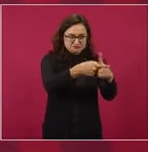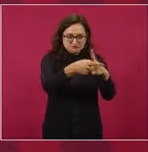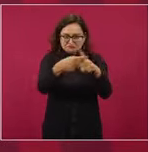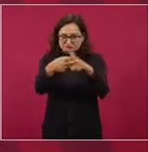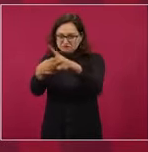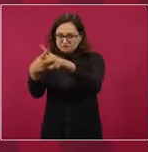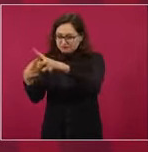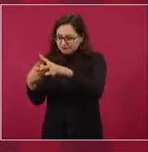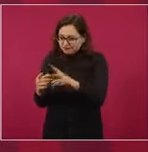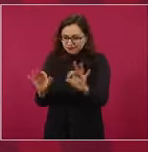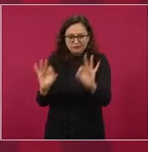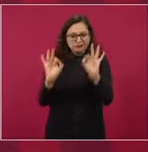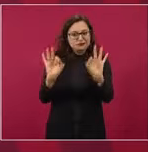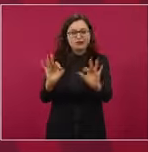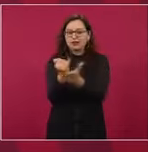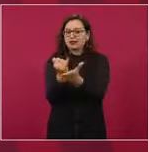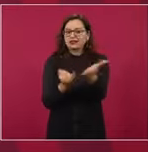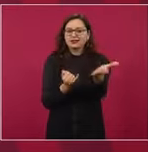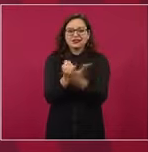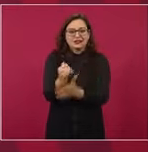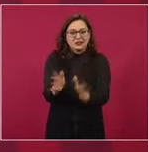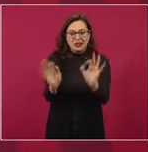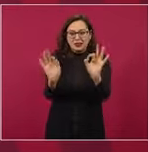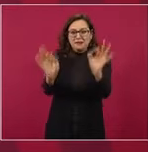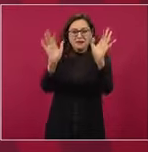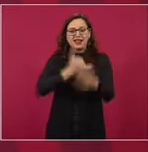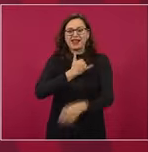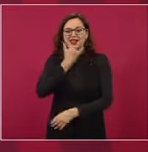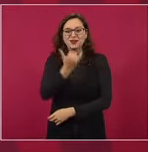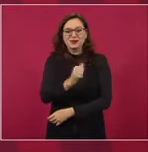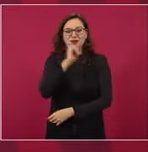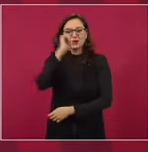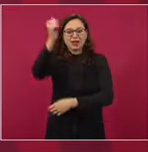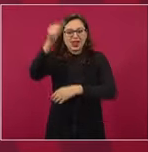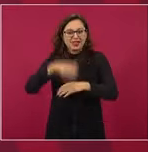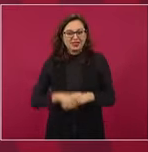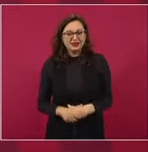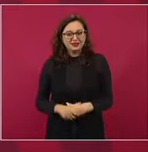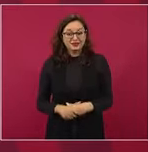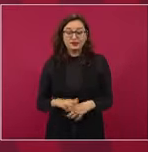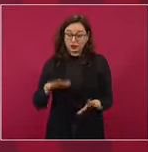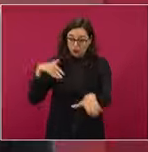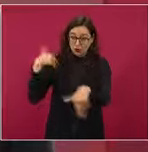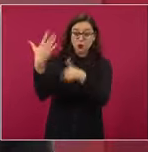Entonces, en su momento se le pregunta a la gente